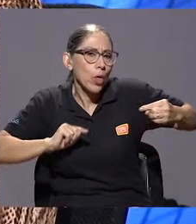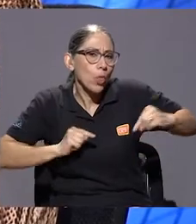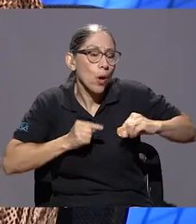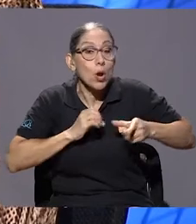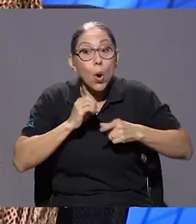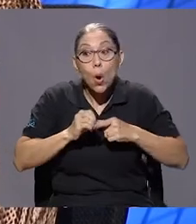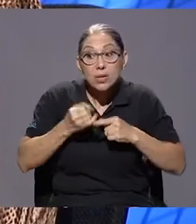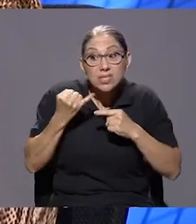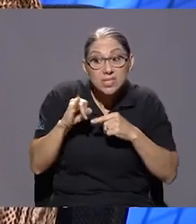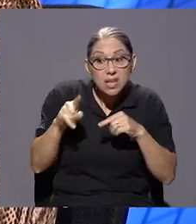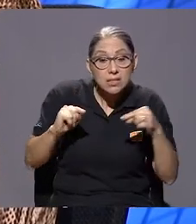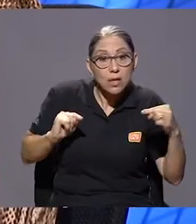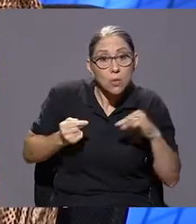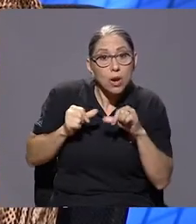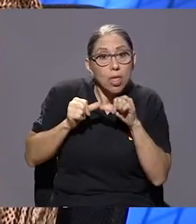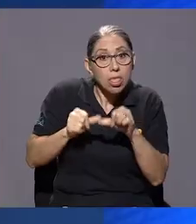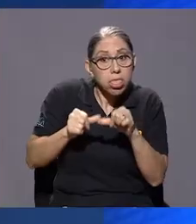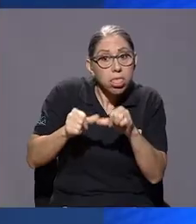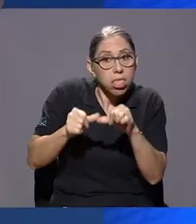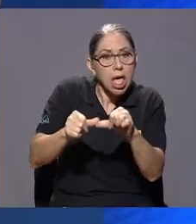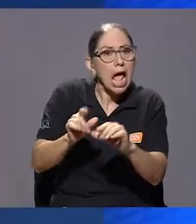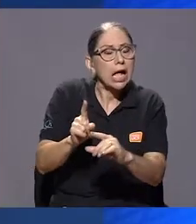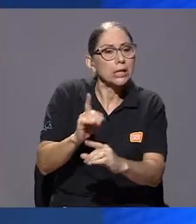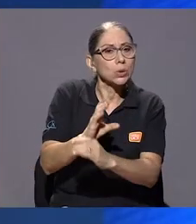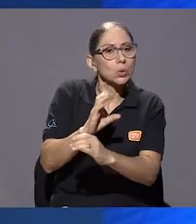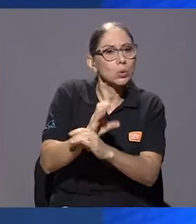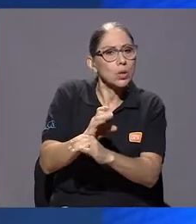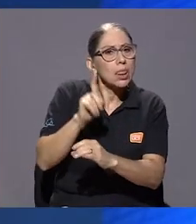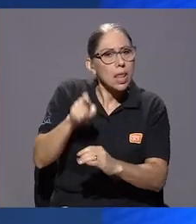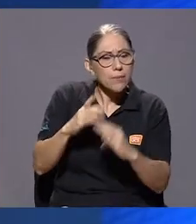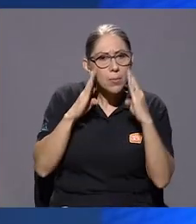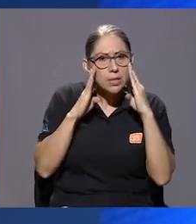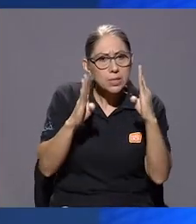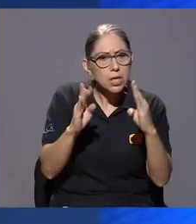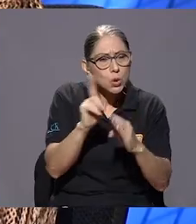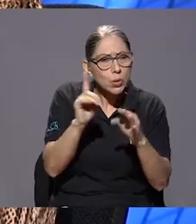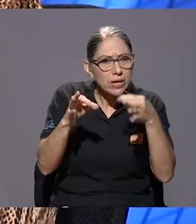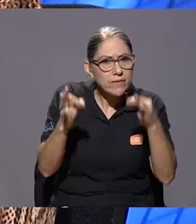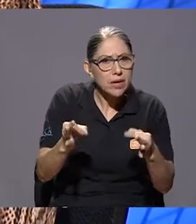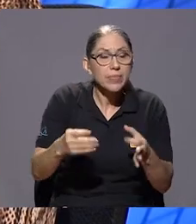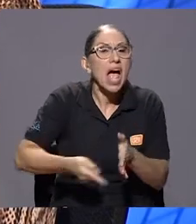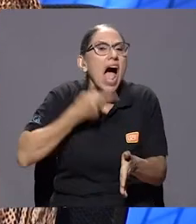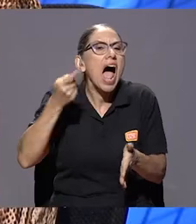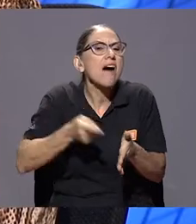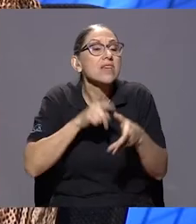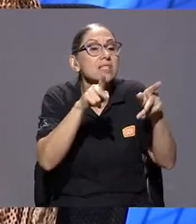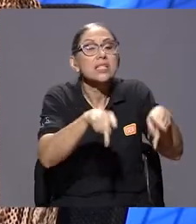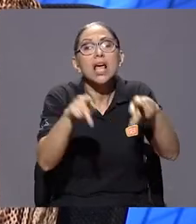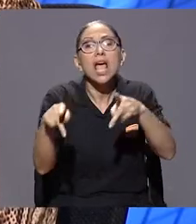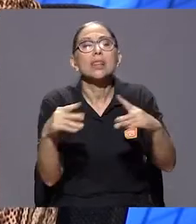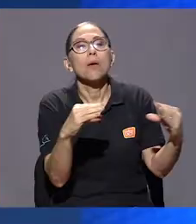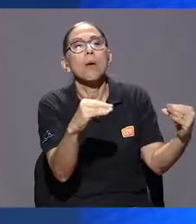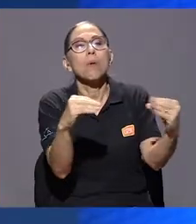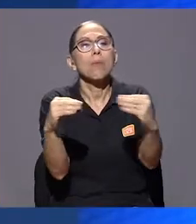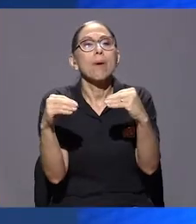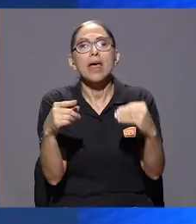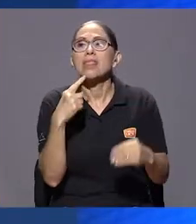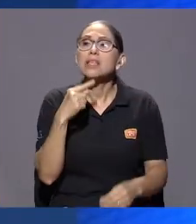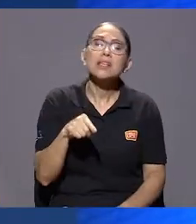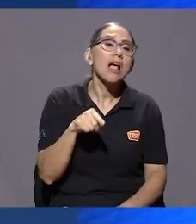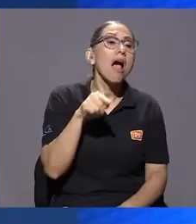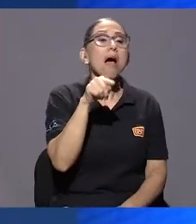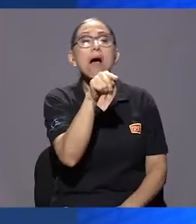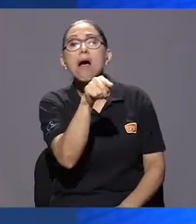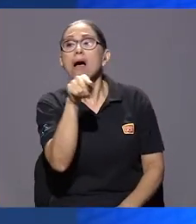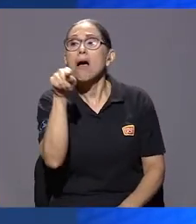puede presentar como algo que hay que prestarle atención porque no está bien. Uno escucha a veces decir a la gente es que fulano o